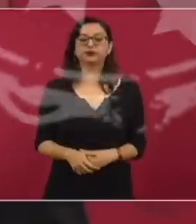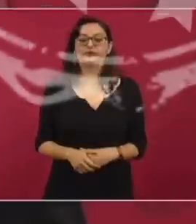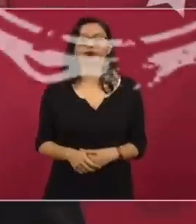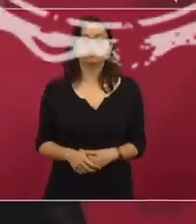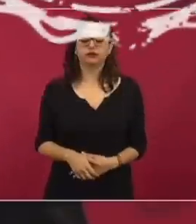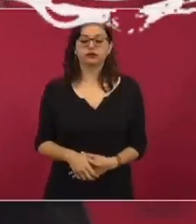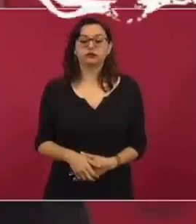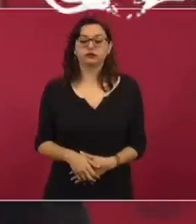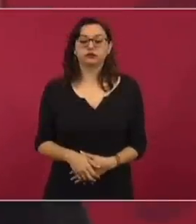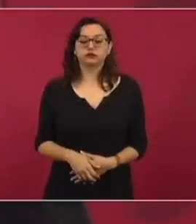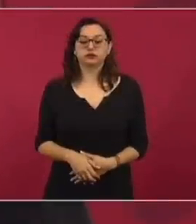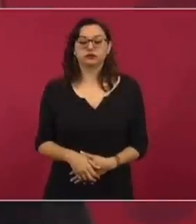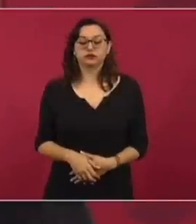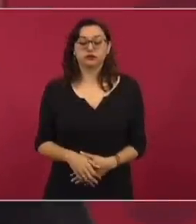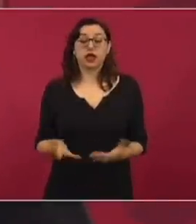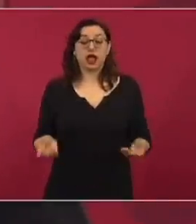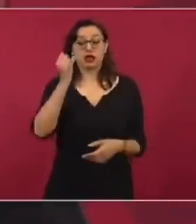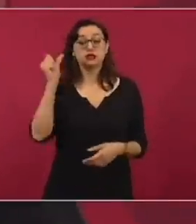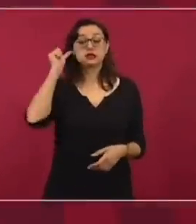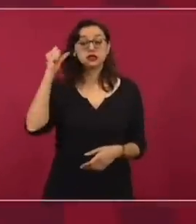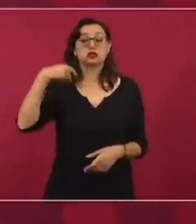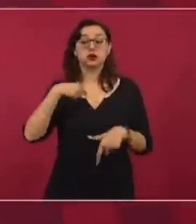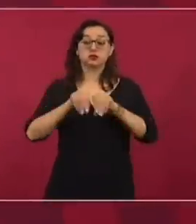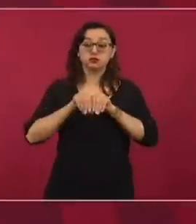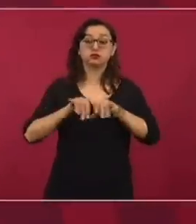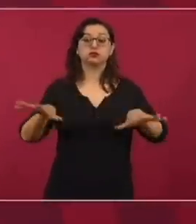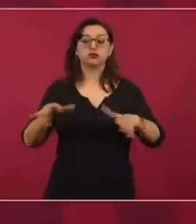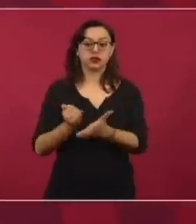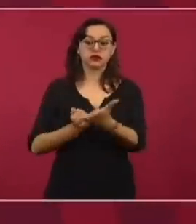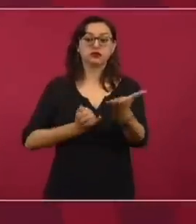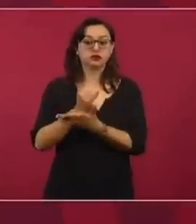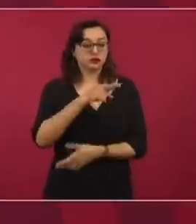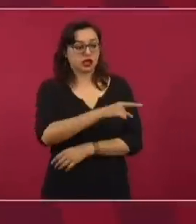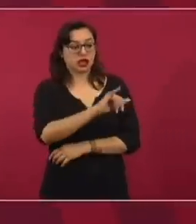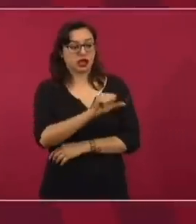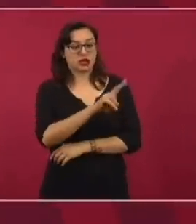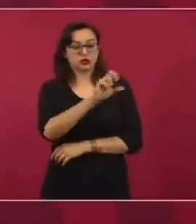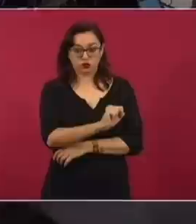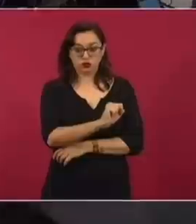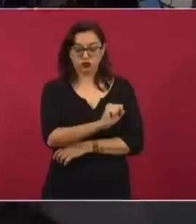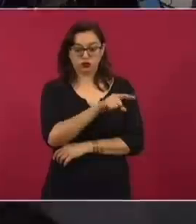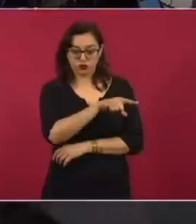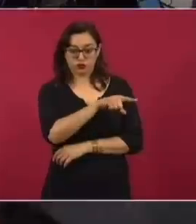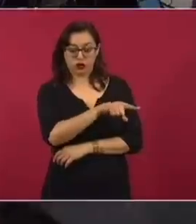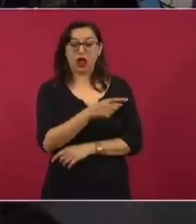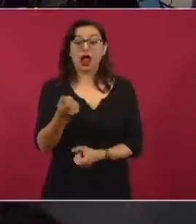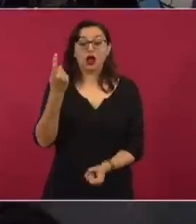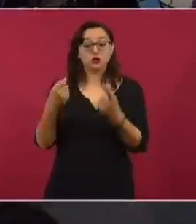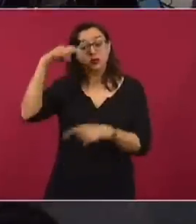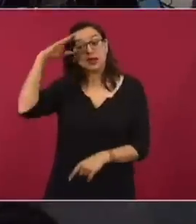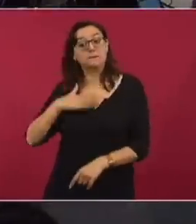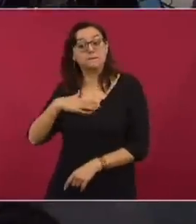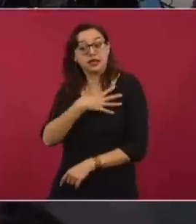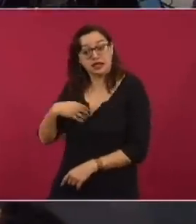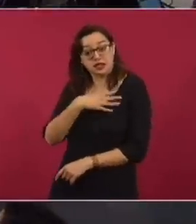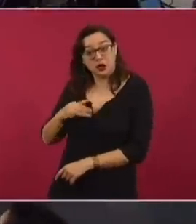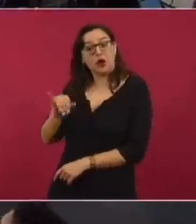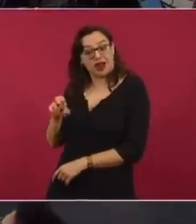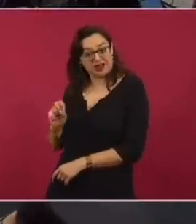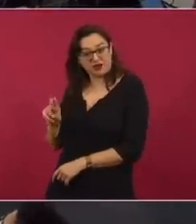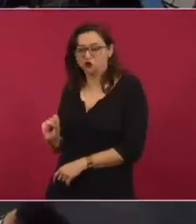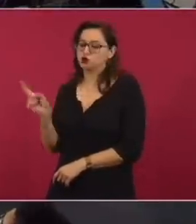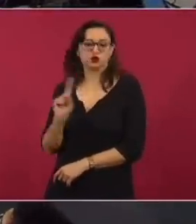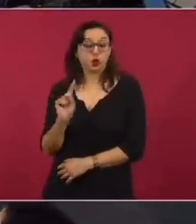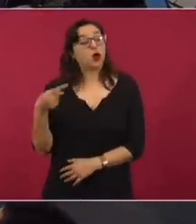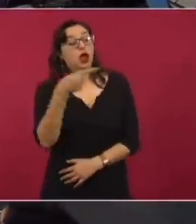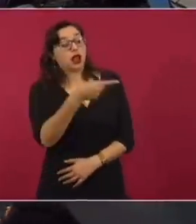Ayer publiqué esta resolución, me refería a Jesús, porque algunos pensaron que era Jesús mi hijo, no, Jesús